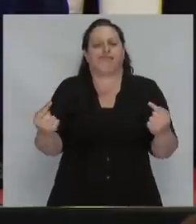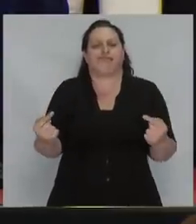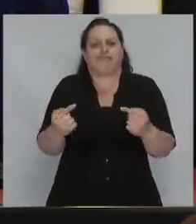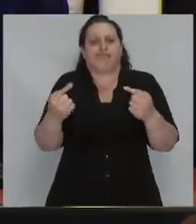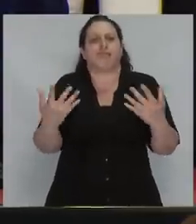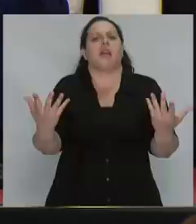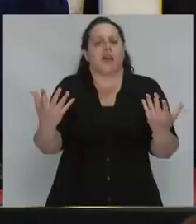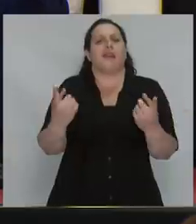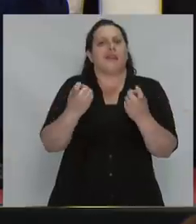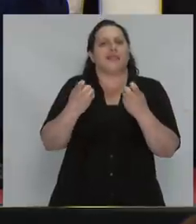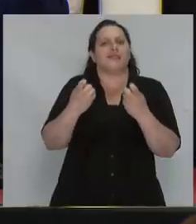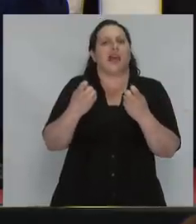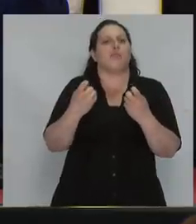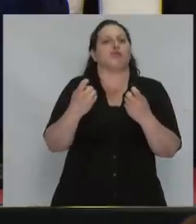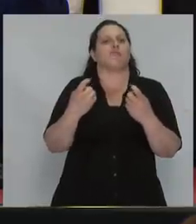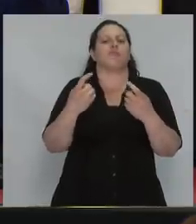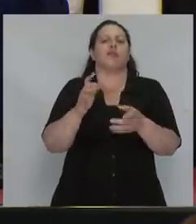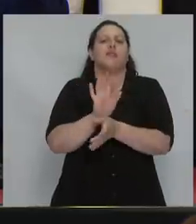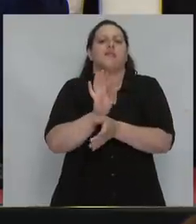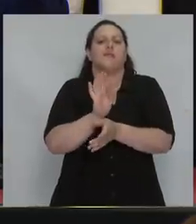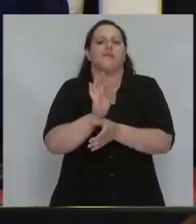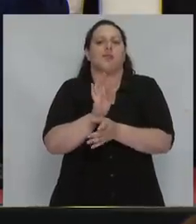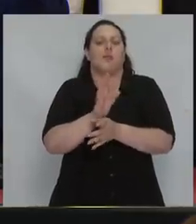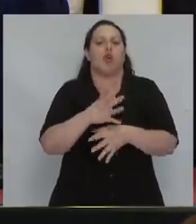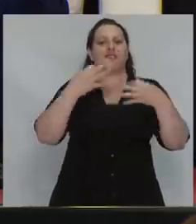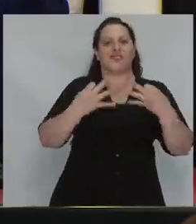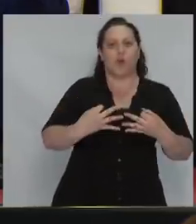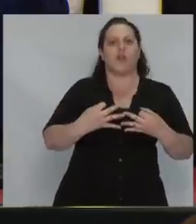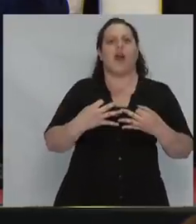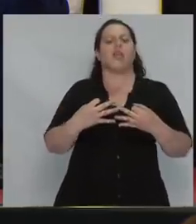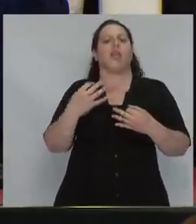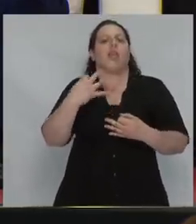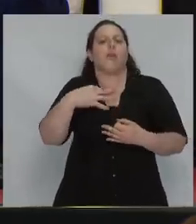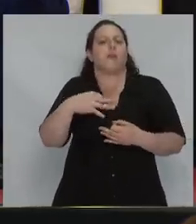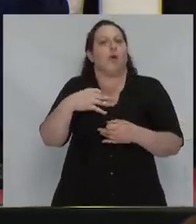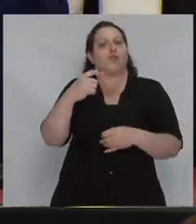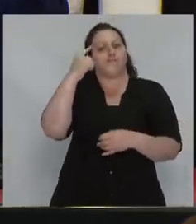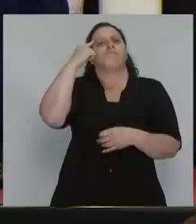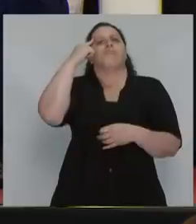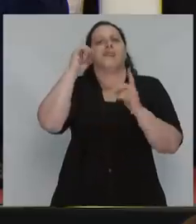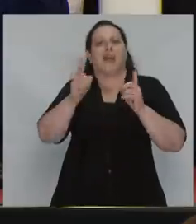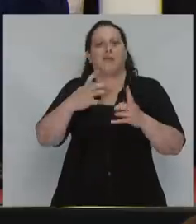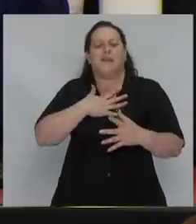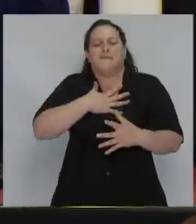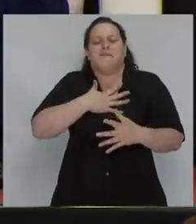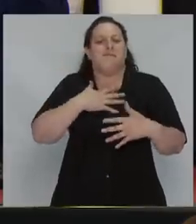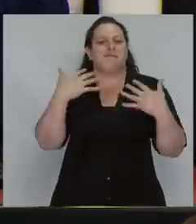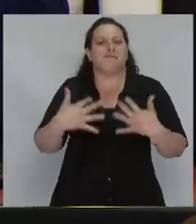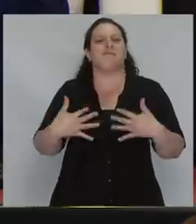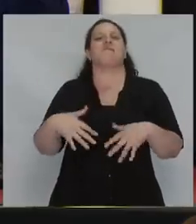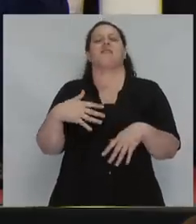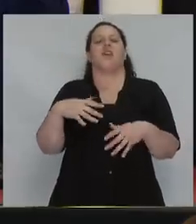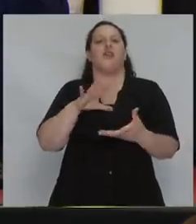tener que ser como la luz al tiempo, onda y partícula. Vamos a tener que ser racionales y pasionales, masculinos y